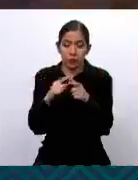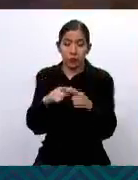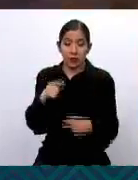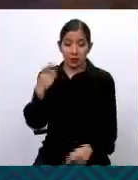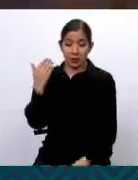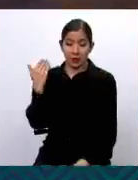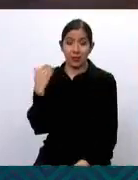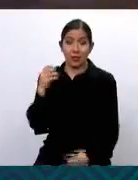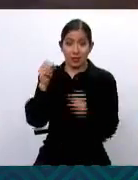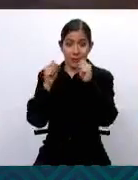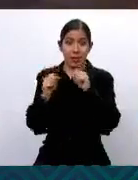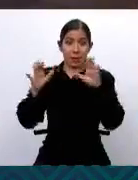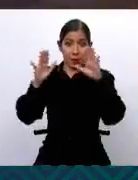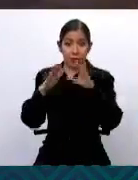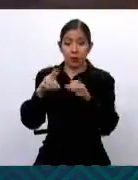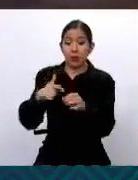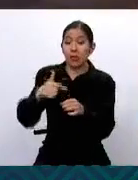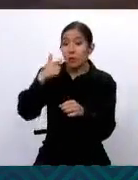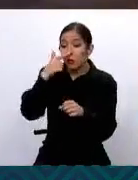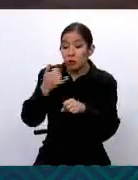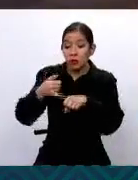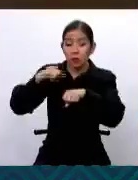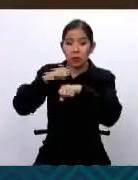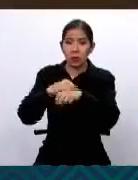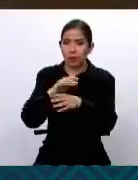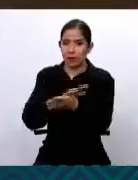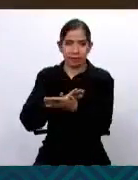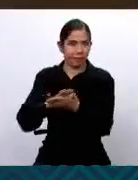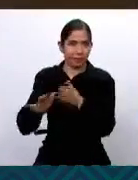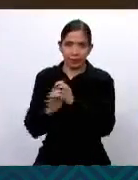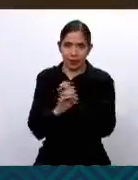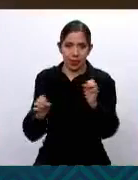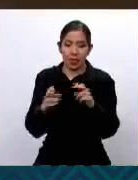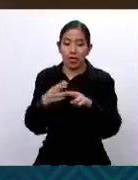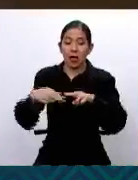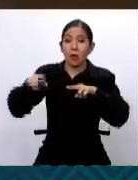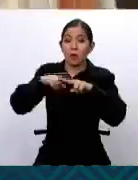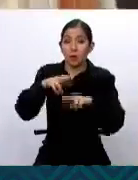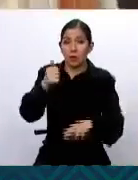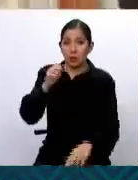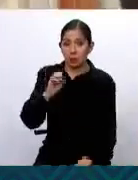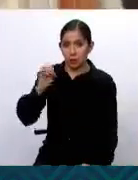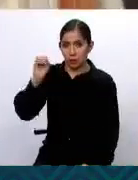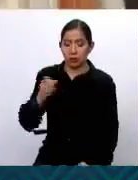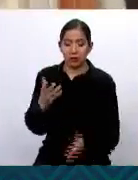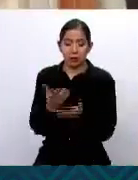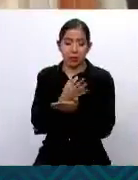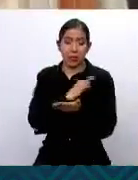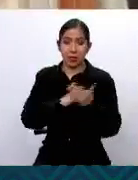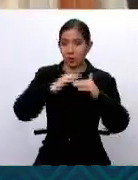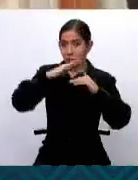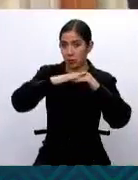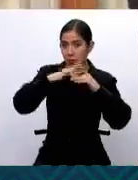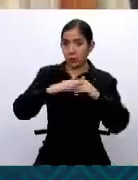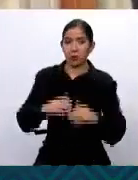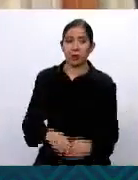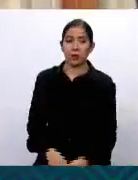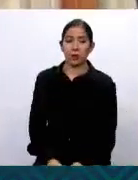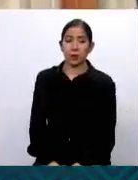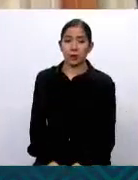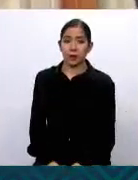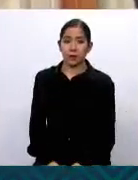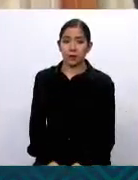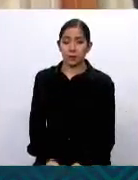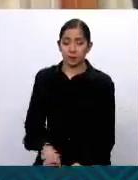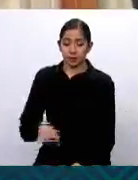impuesto a los combustibles y además se incrementó el 10% al salario mínimo. Acá no hay un primer poder ni